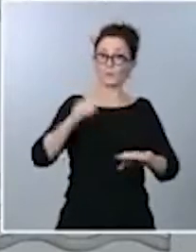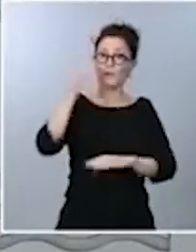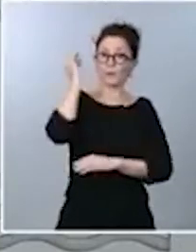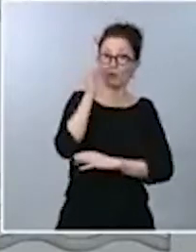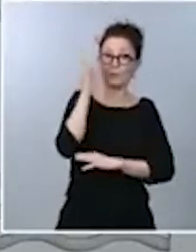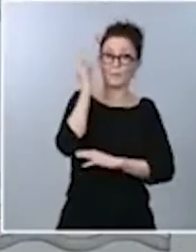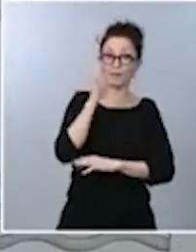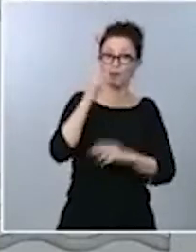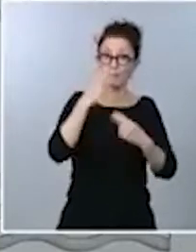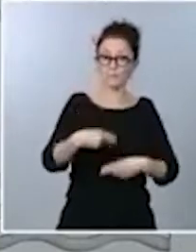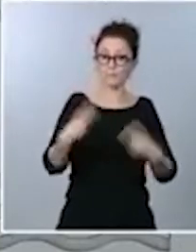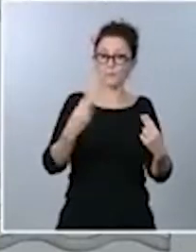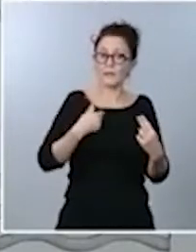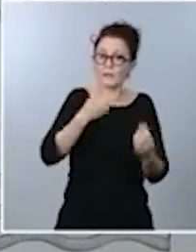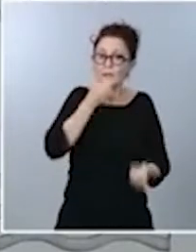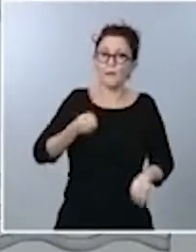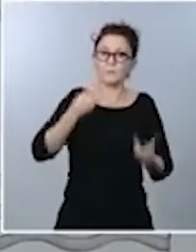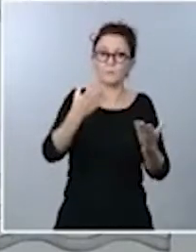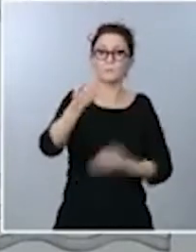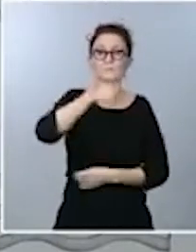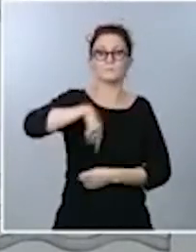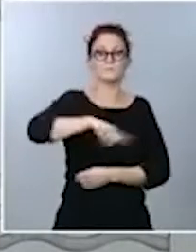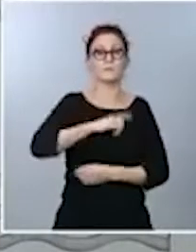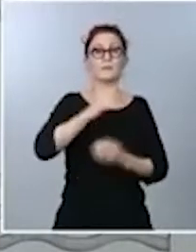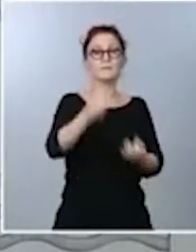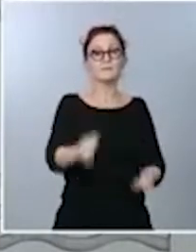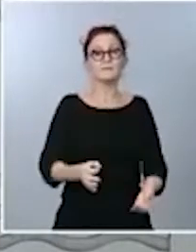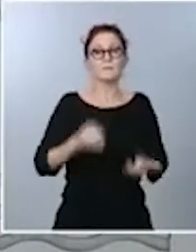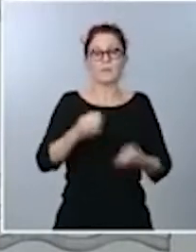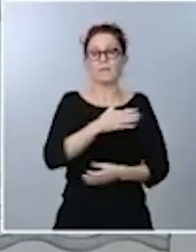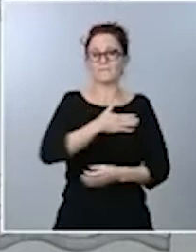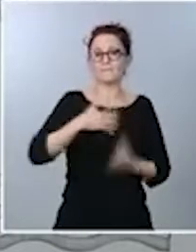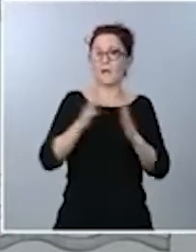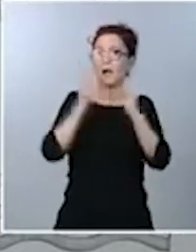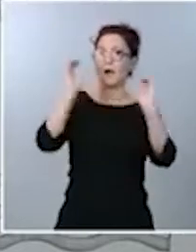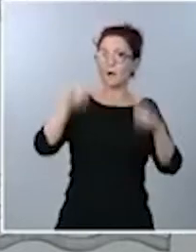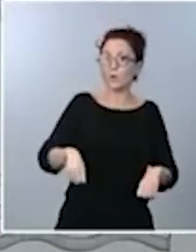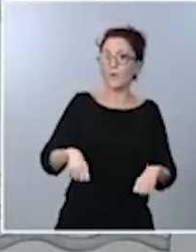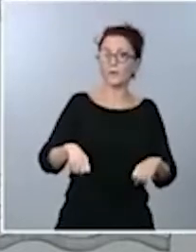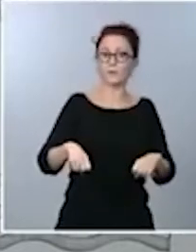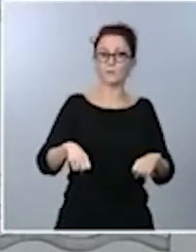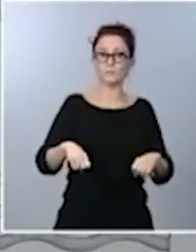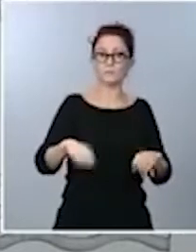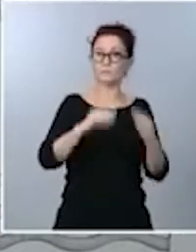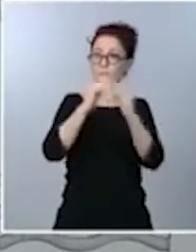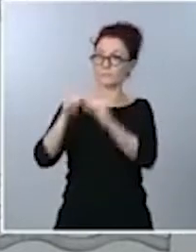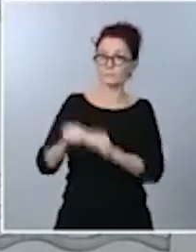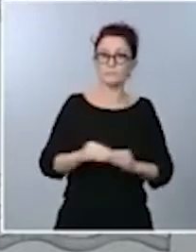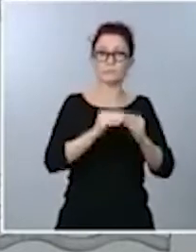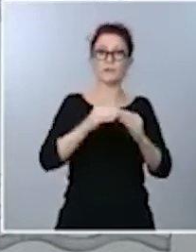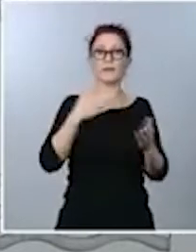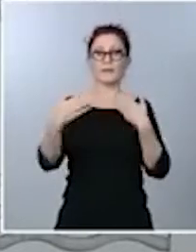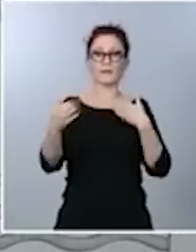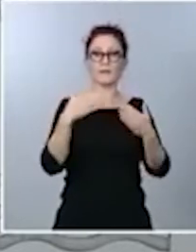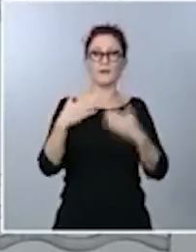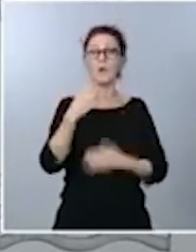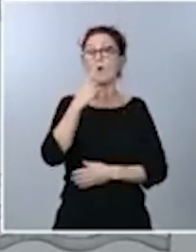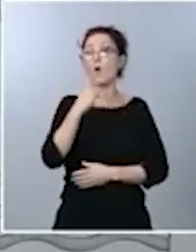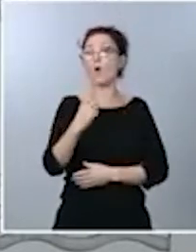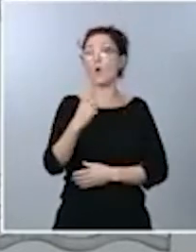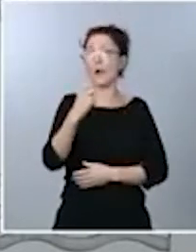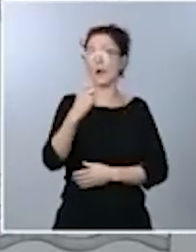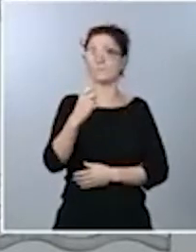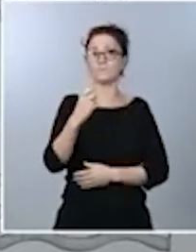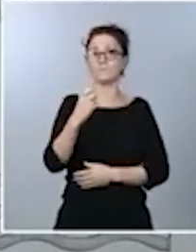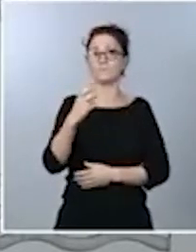siempre vamos a estar dispuestos al acuerdo, al pacto y al diálogo. Ojalá el Partido Popular abandone esa